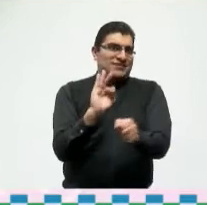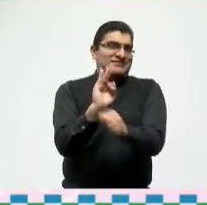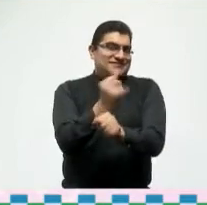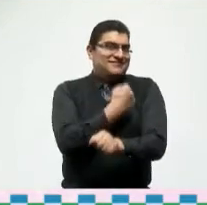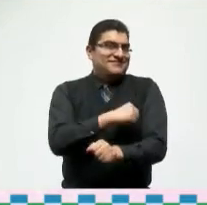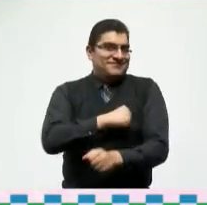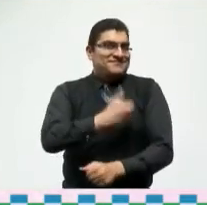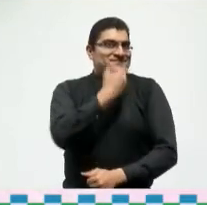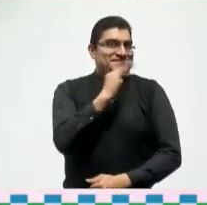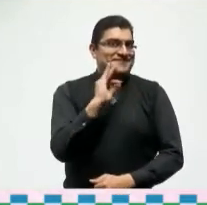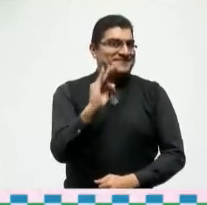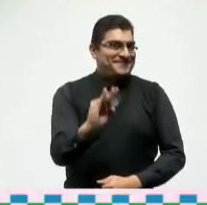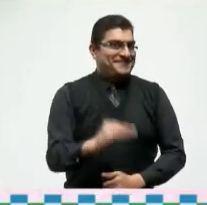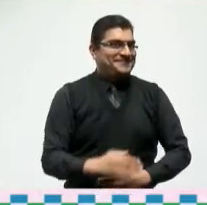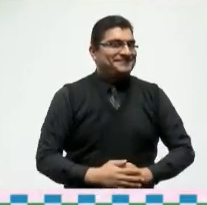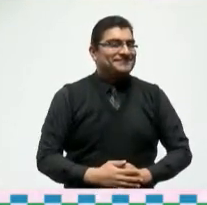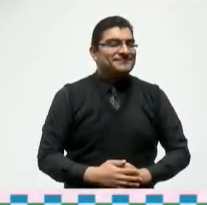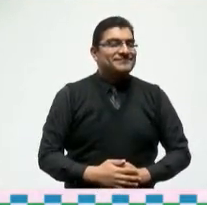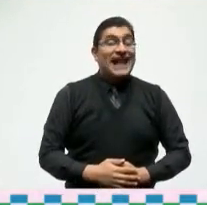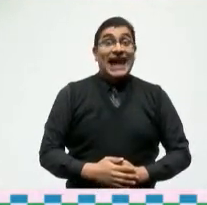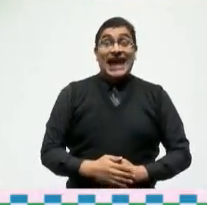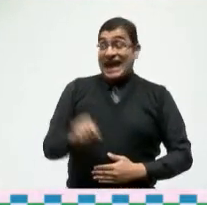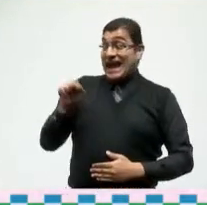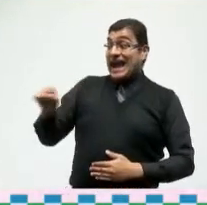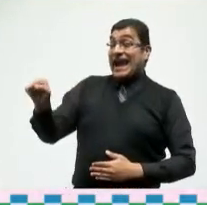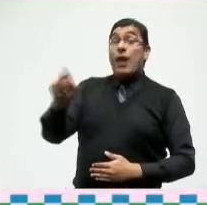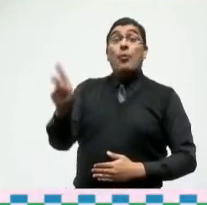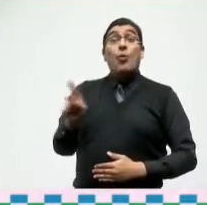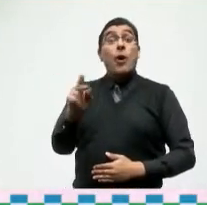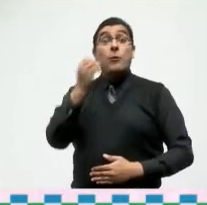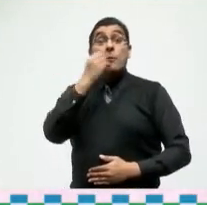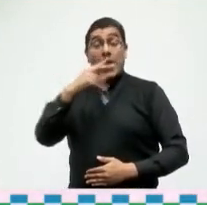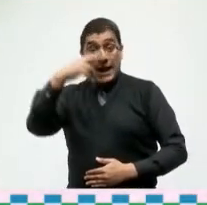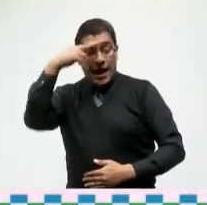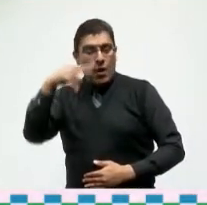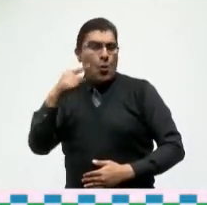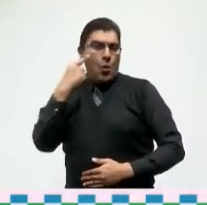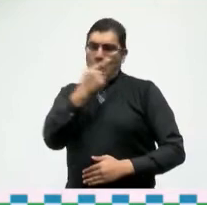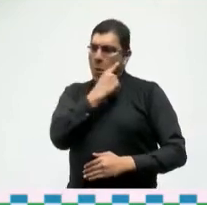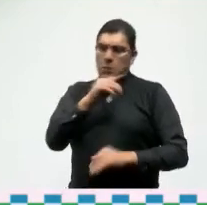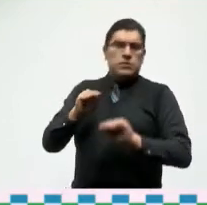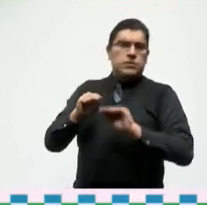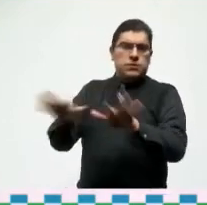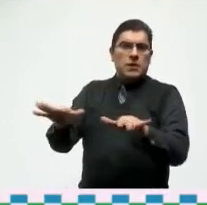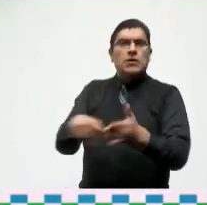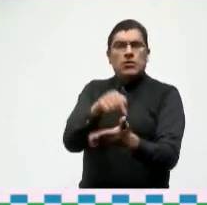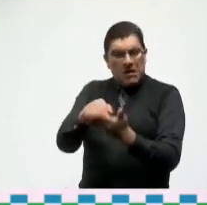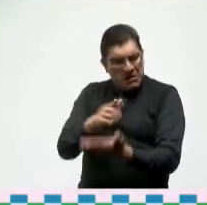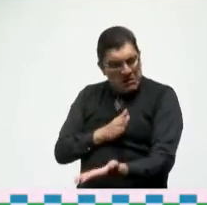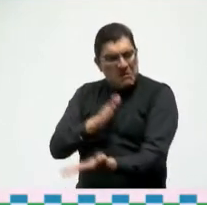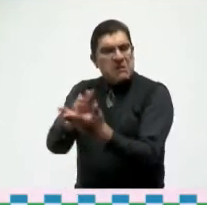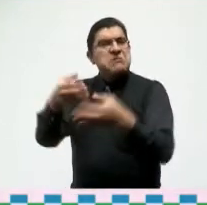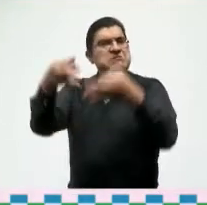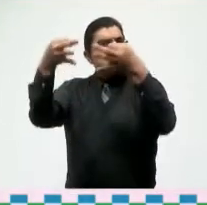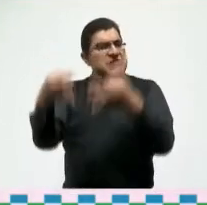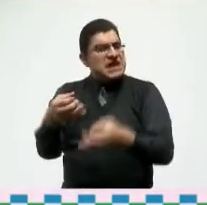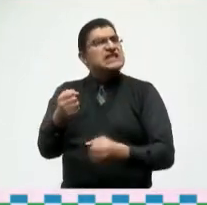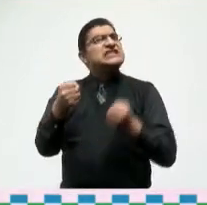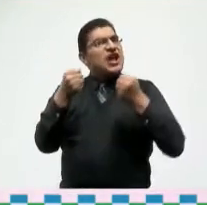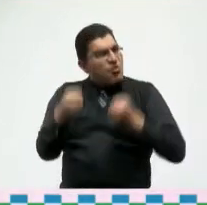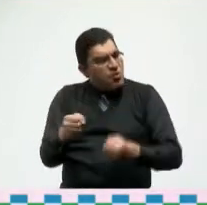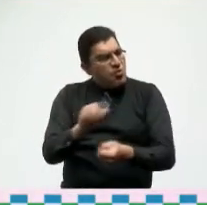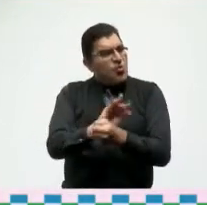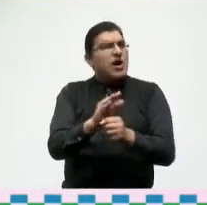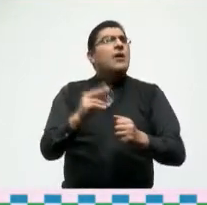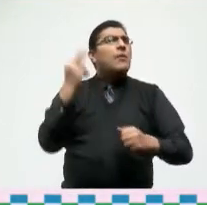su salud mostrando que los pueblos mágicos son un destino seguro que responden a las tendencias